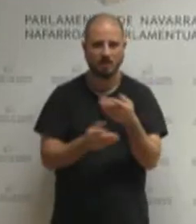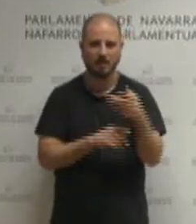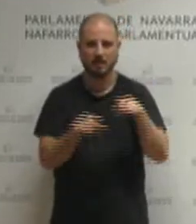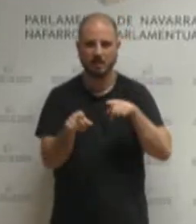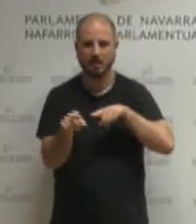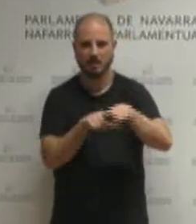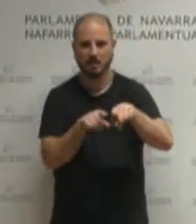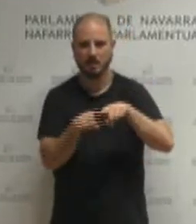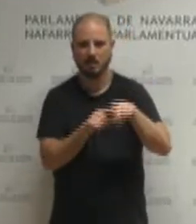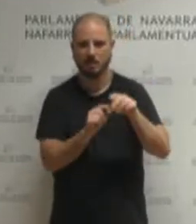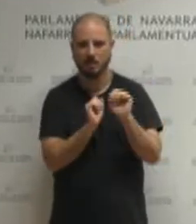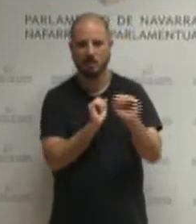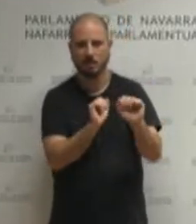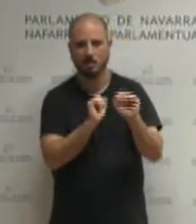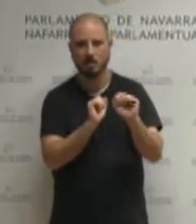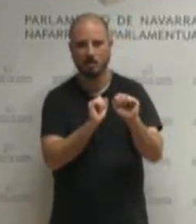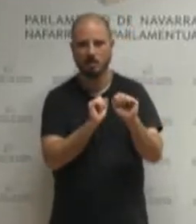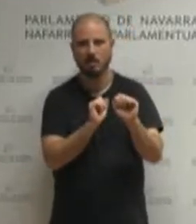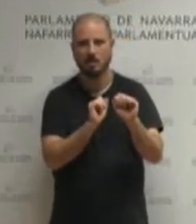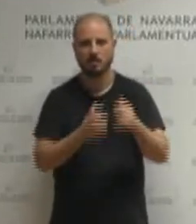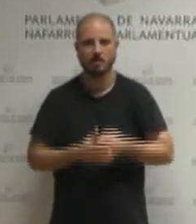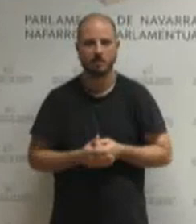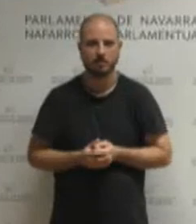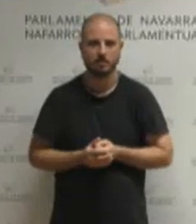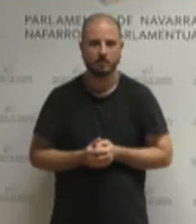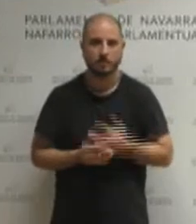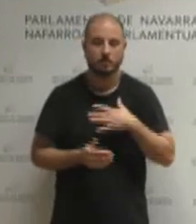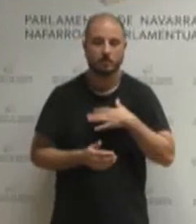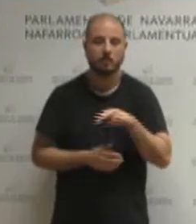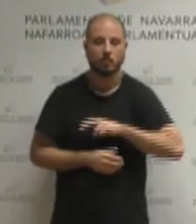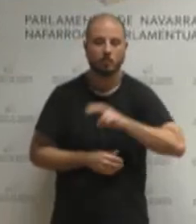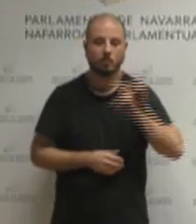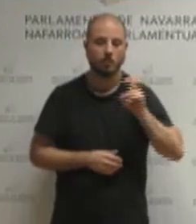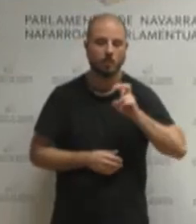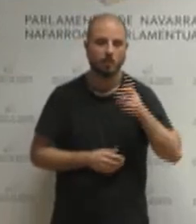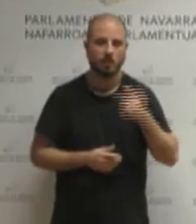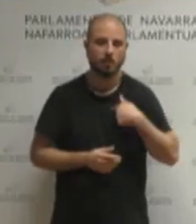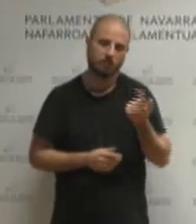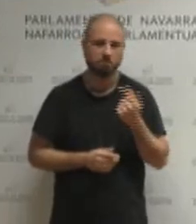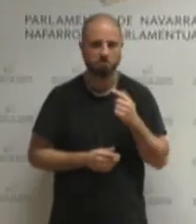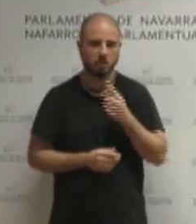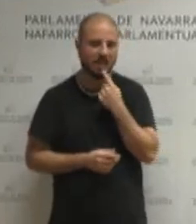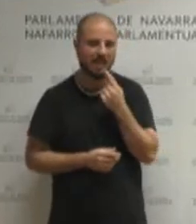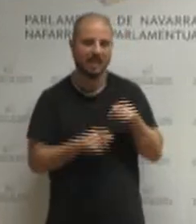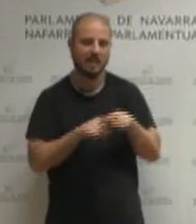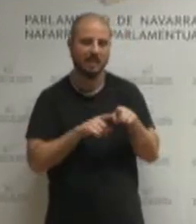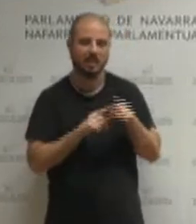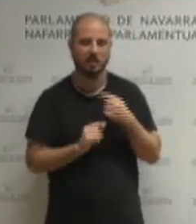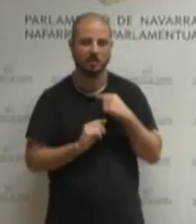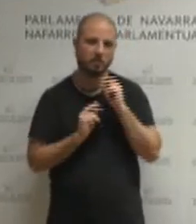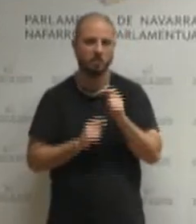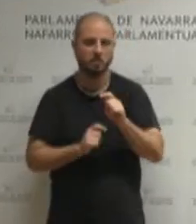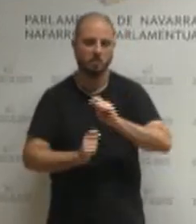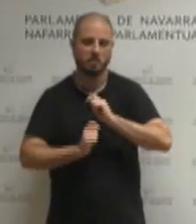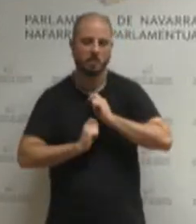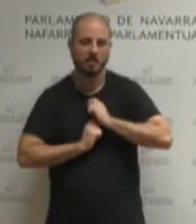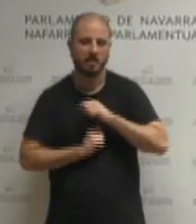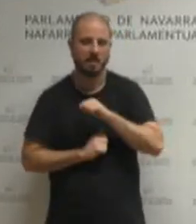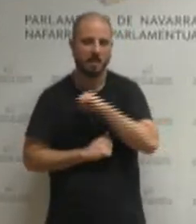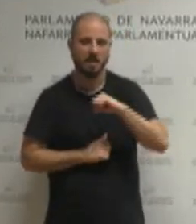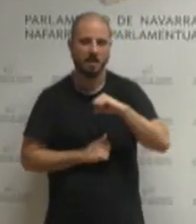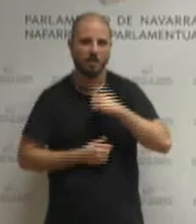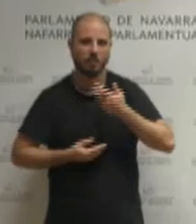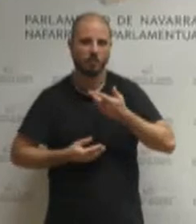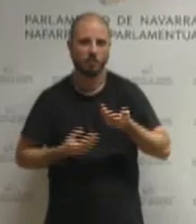dezake norbere burua zuritzeko baina sakoneko afera beste bada eta sakoneko afera da